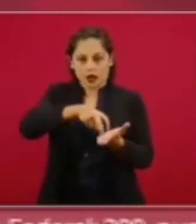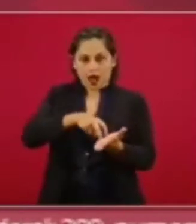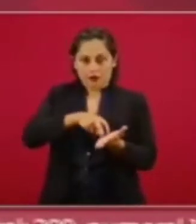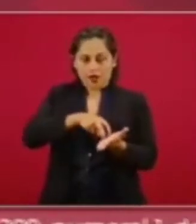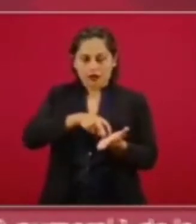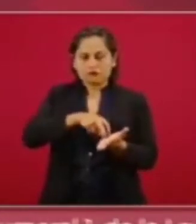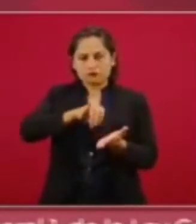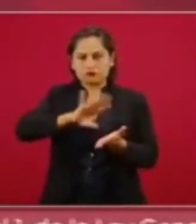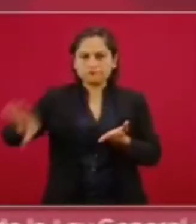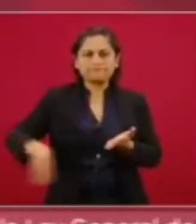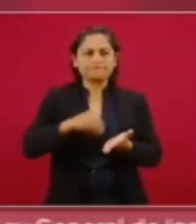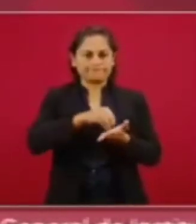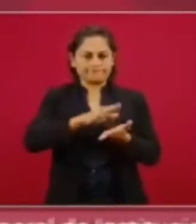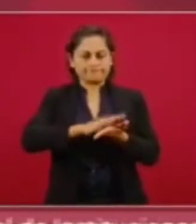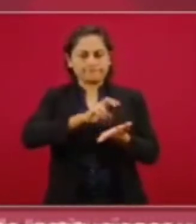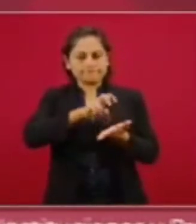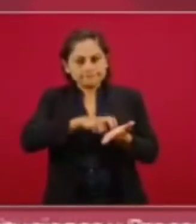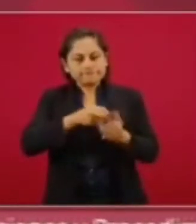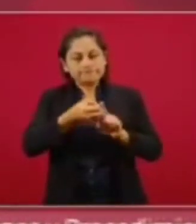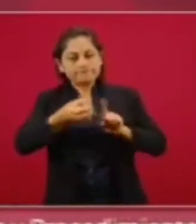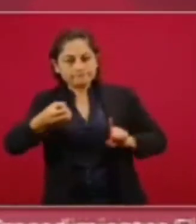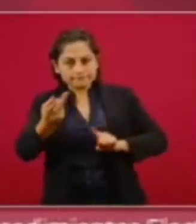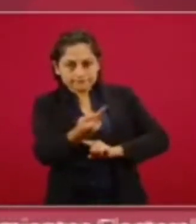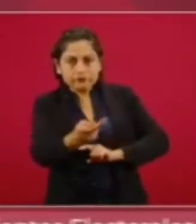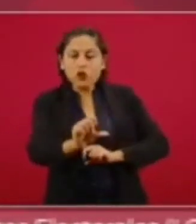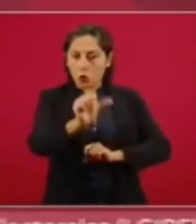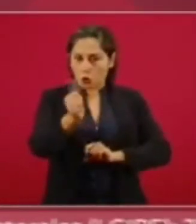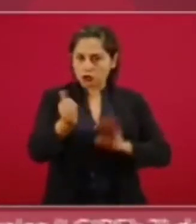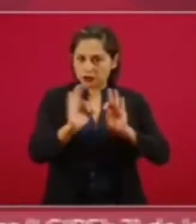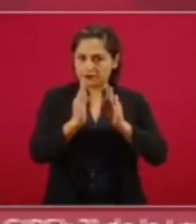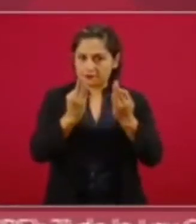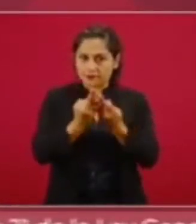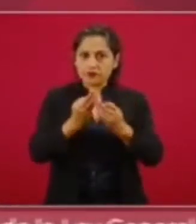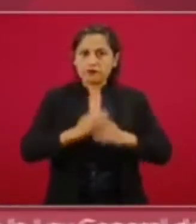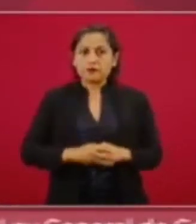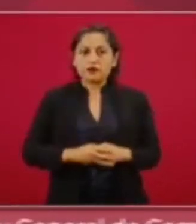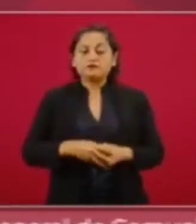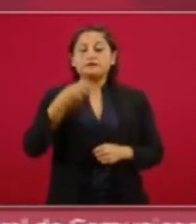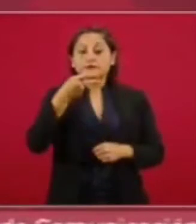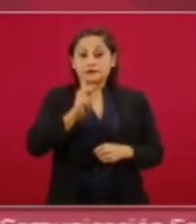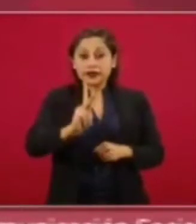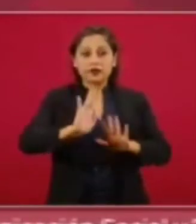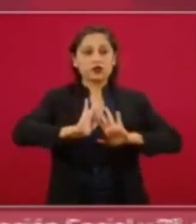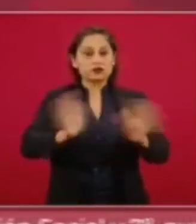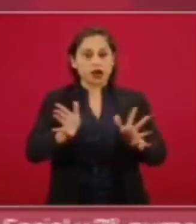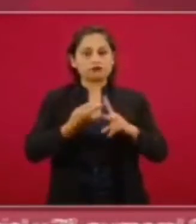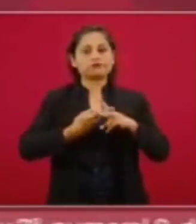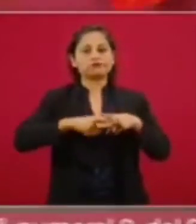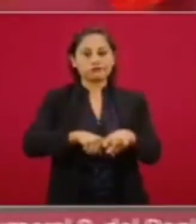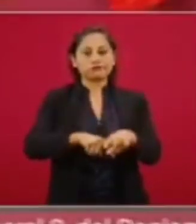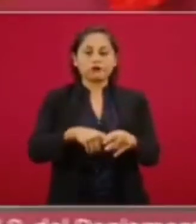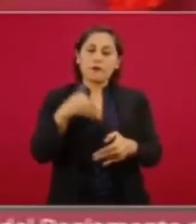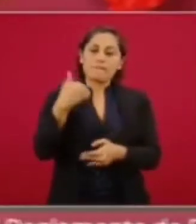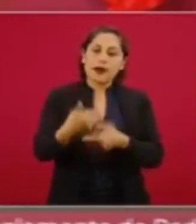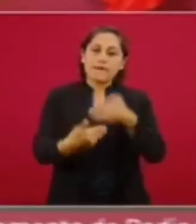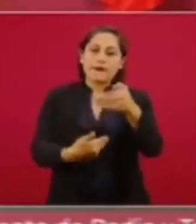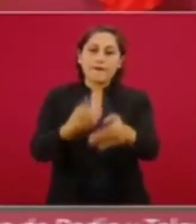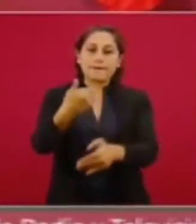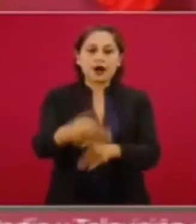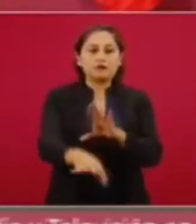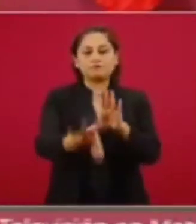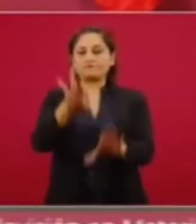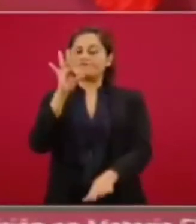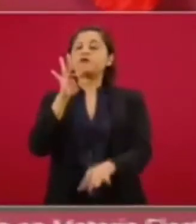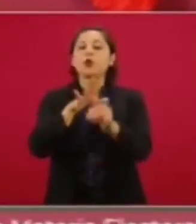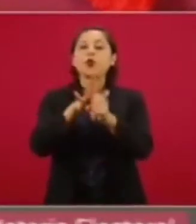ya se va a ir descifrando, porque es un poco